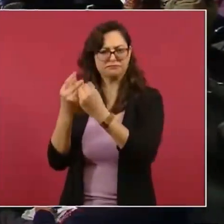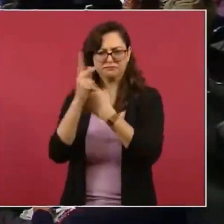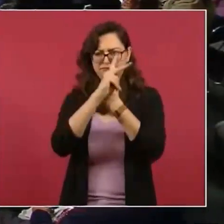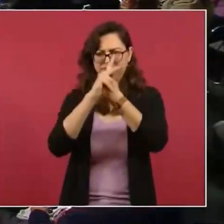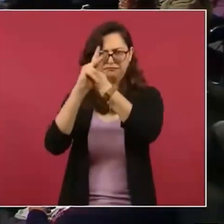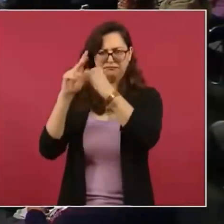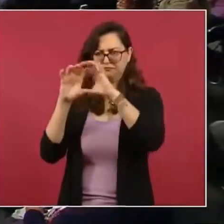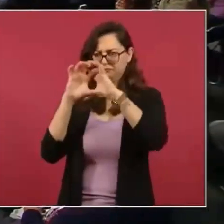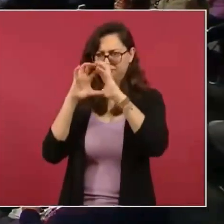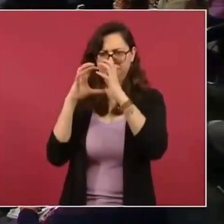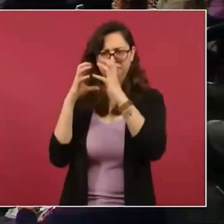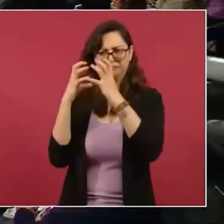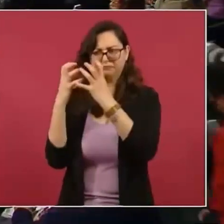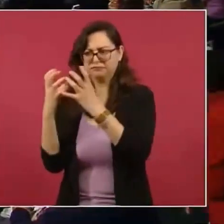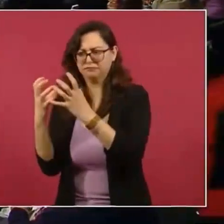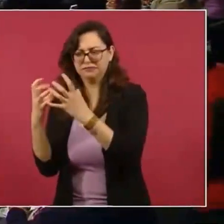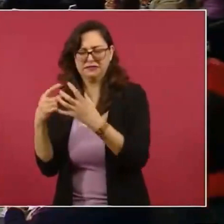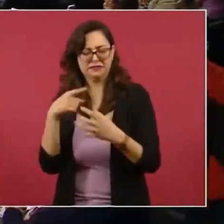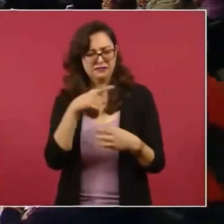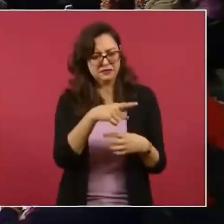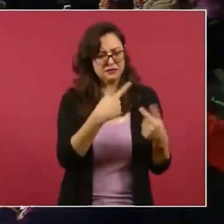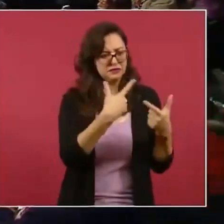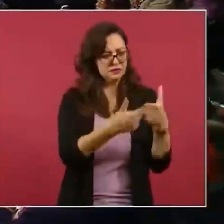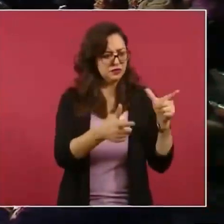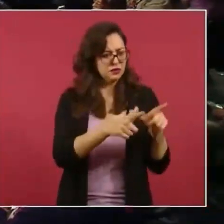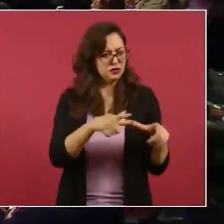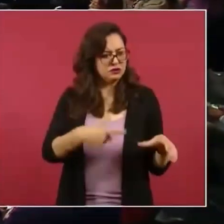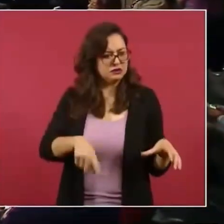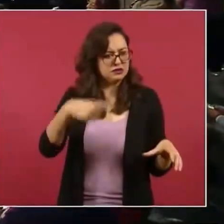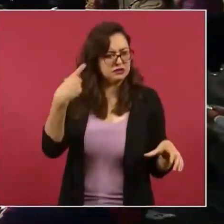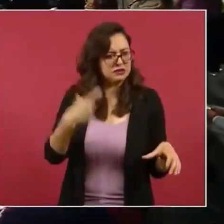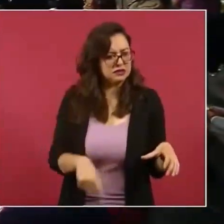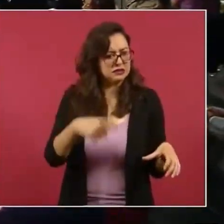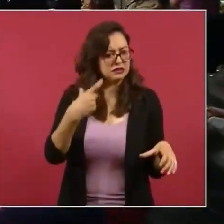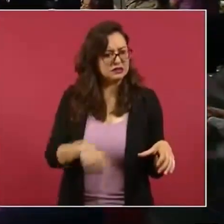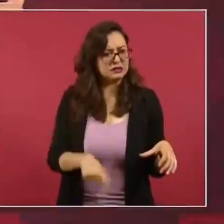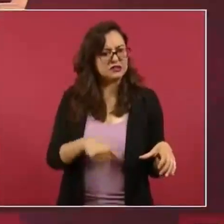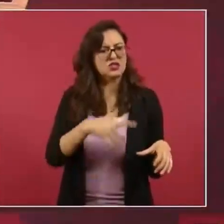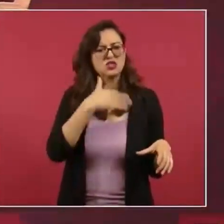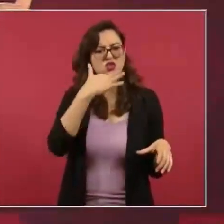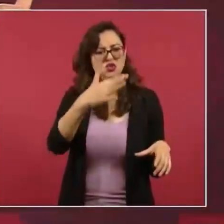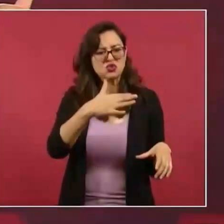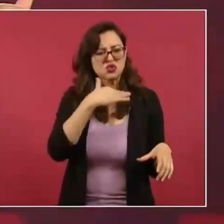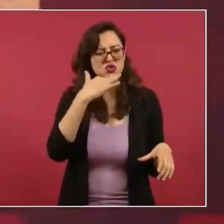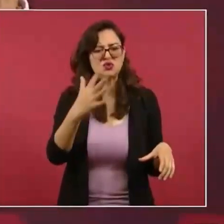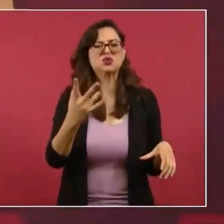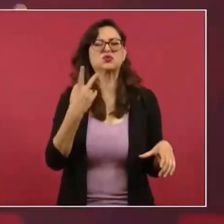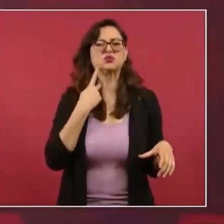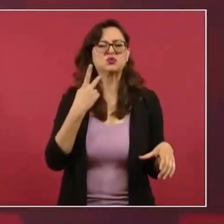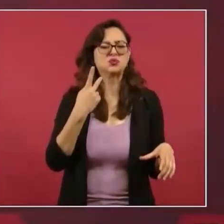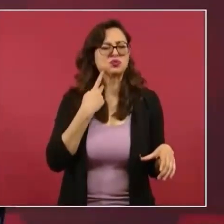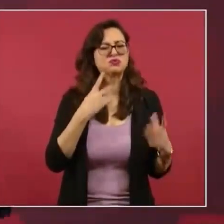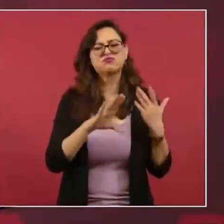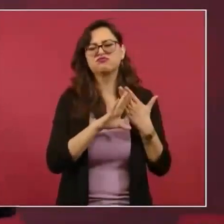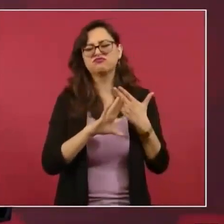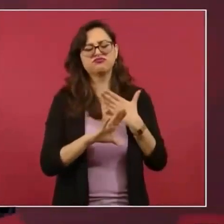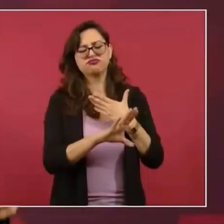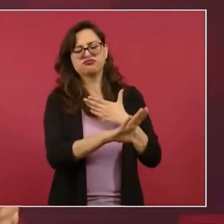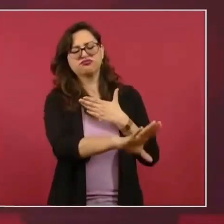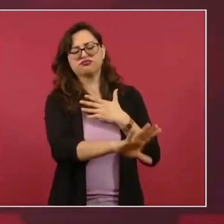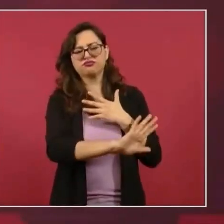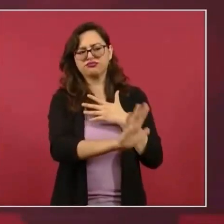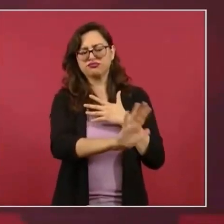y lo más distante que se pueda del poder